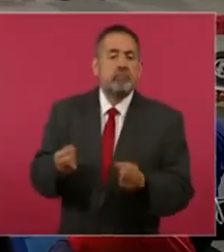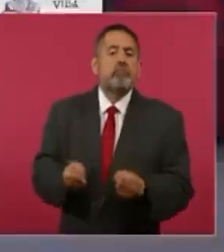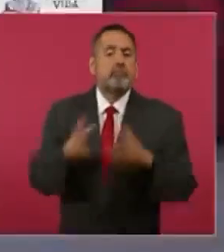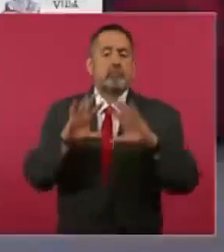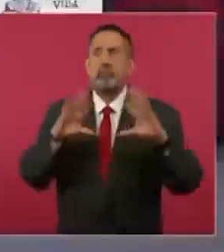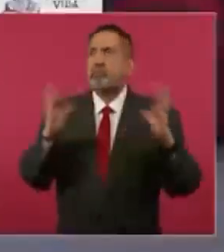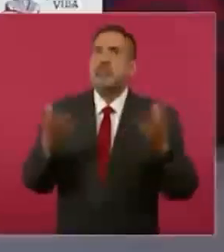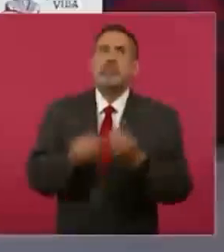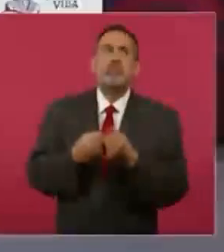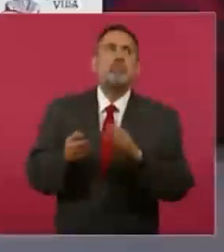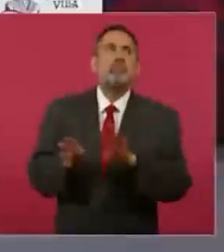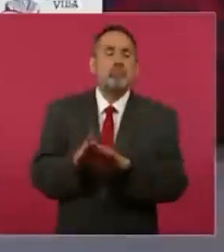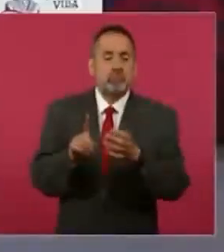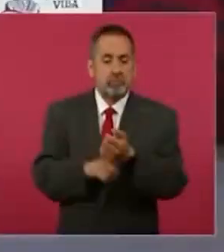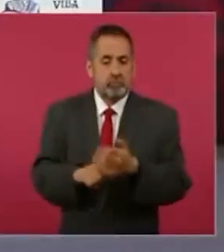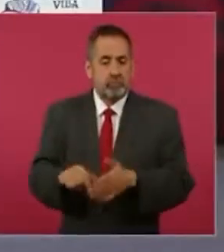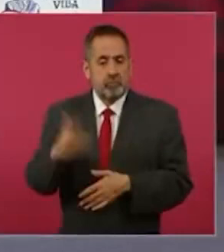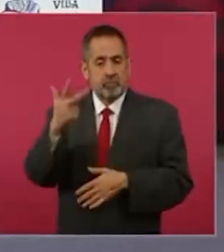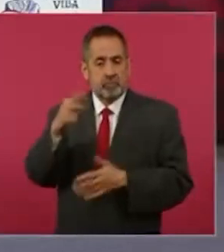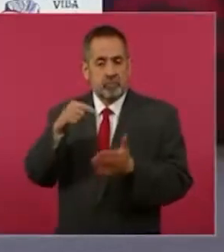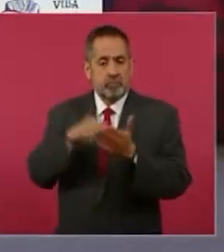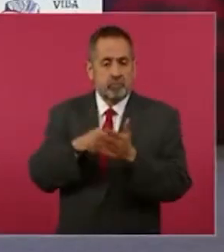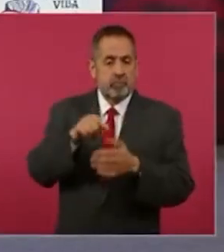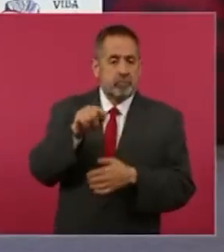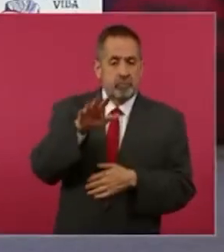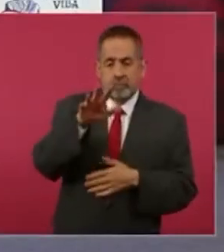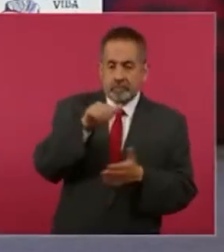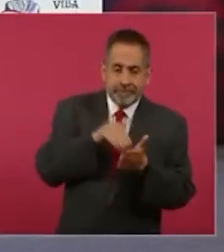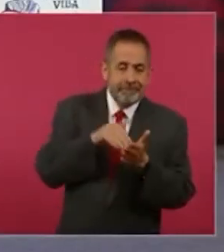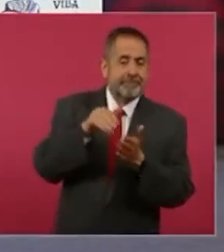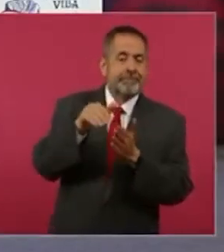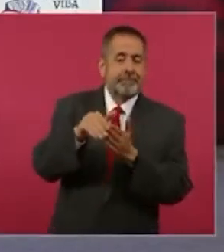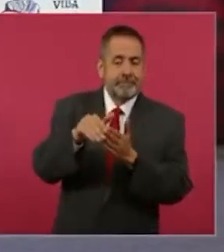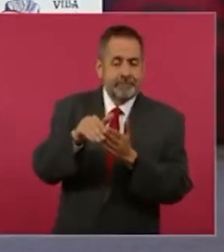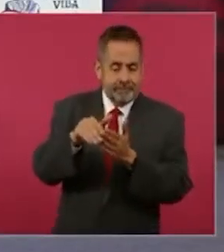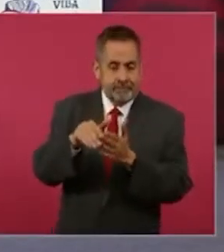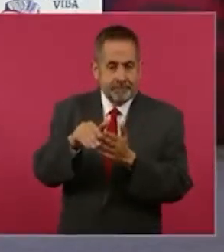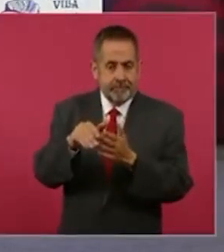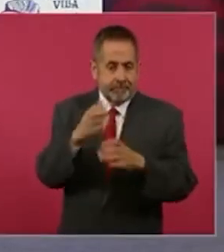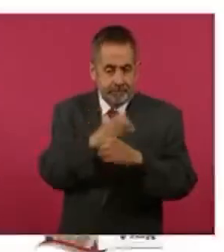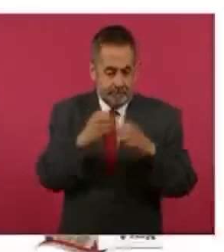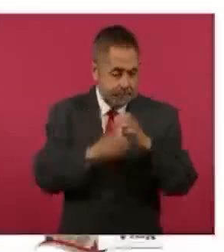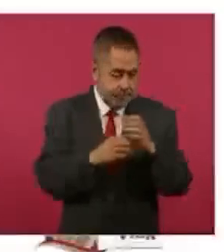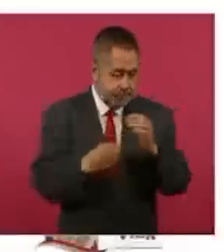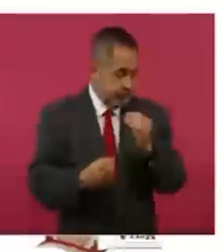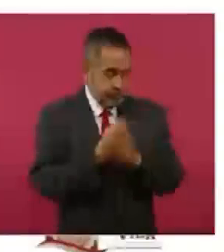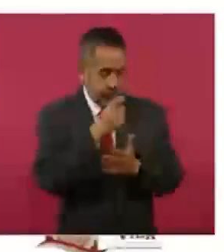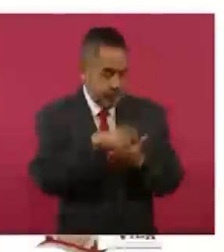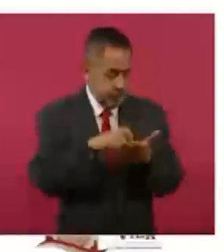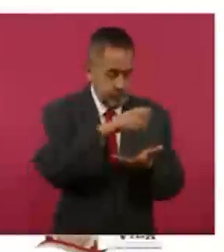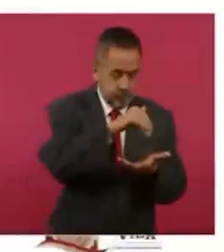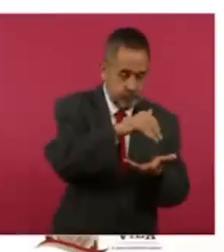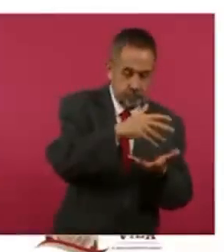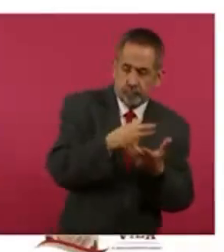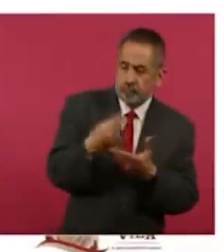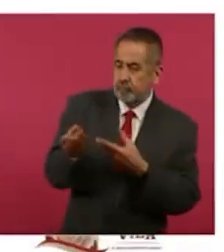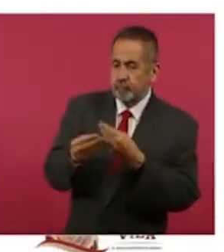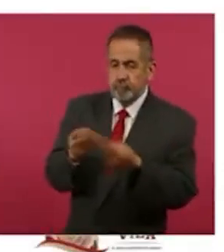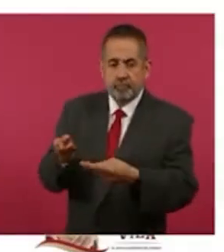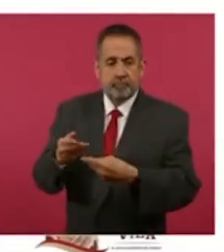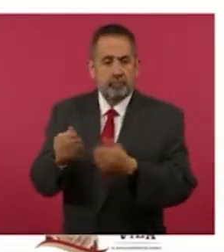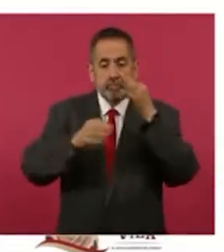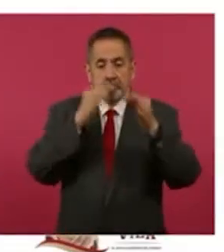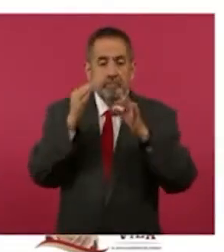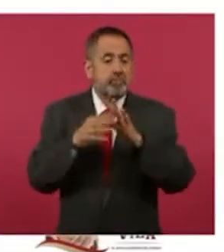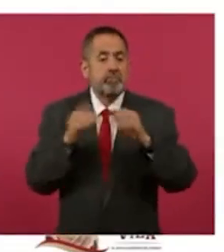un total de ocho punto cinco millones de artículos nuevos entregados de forma gratuita.